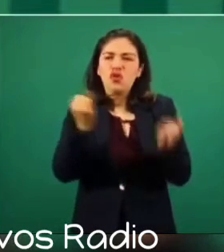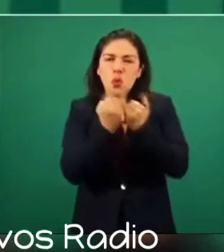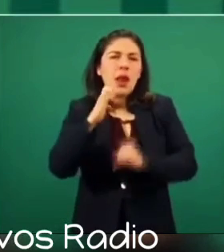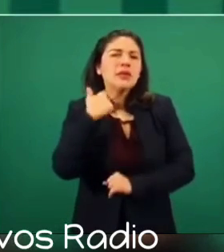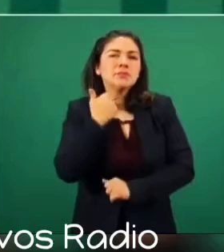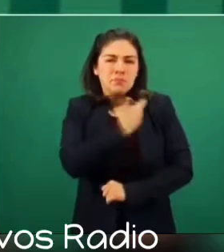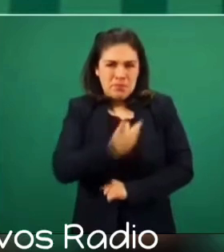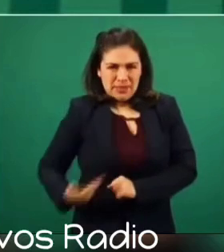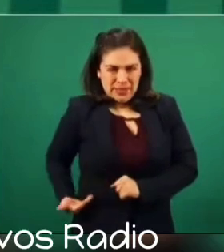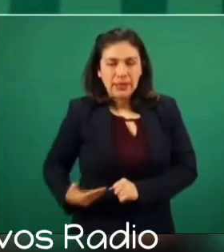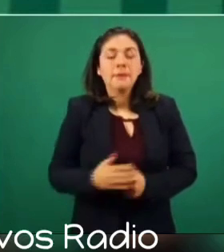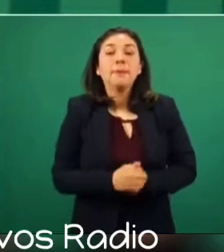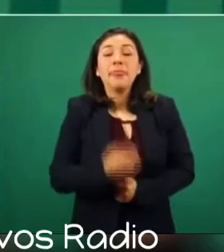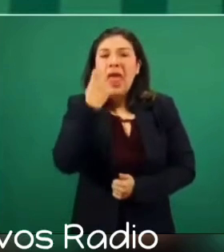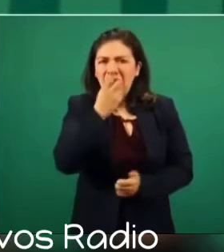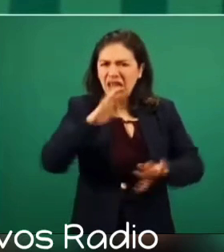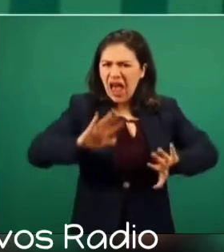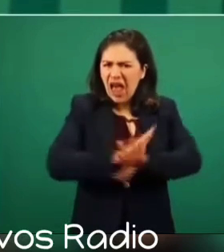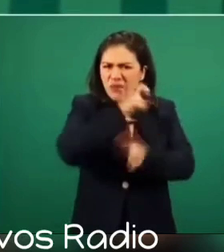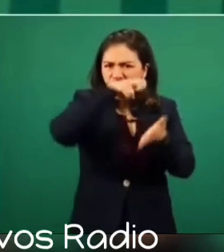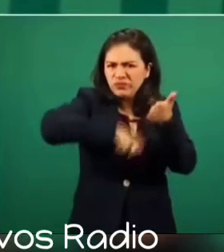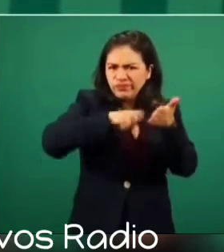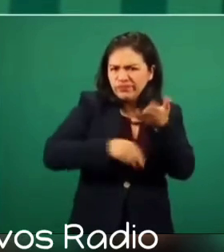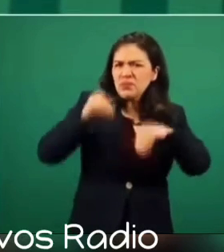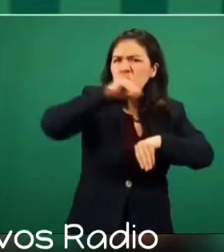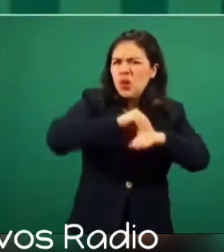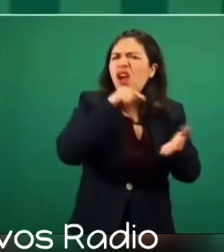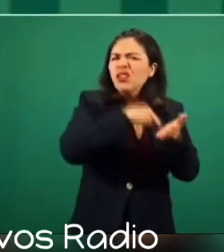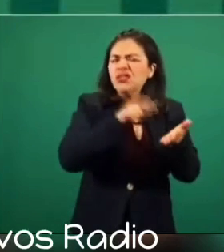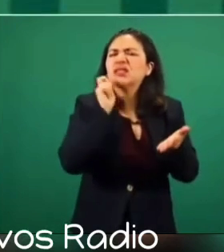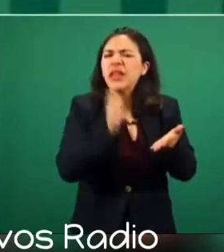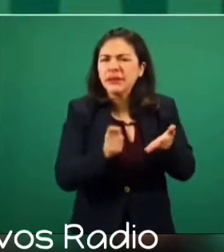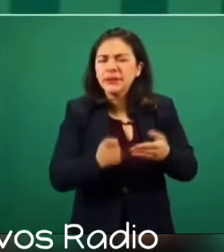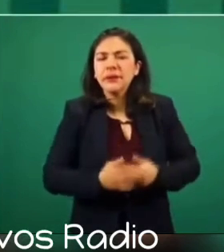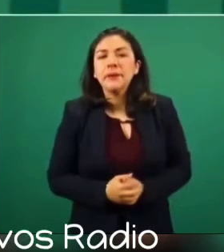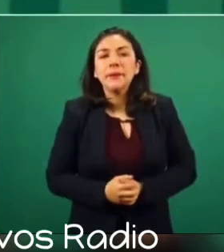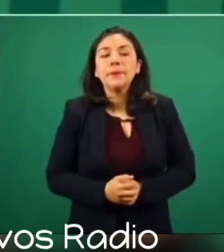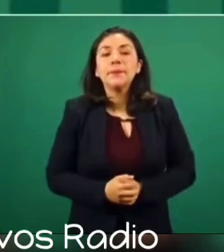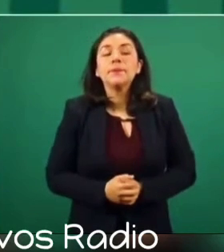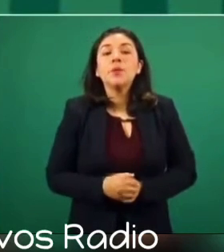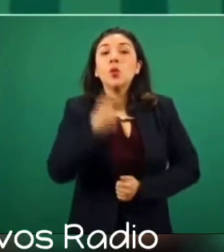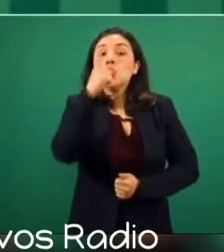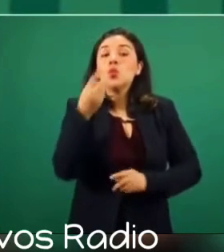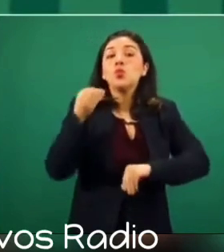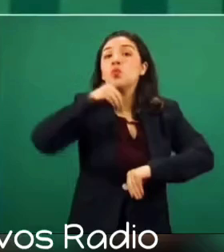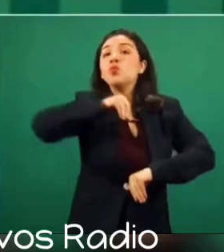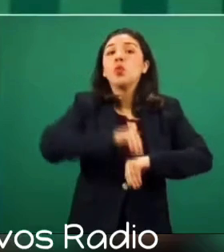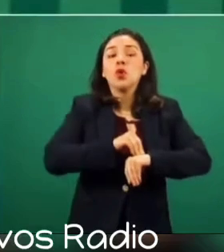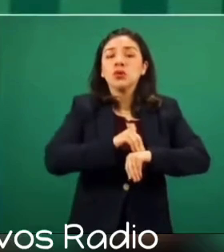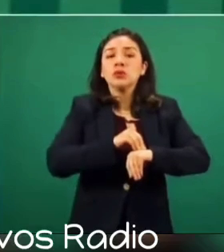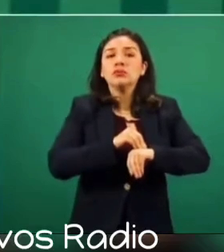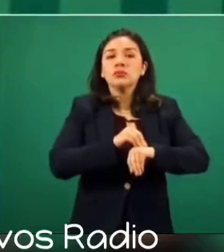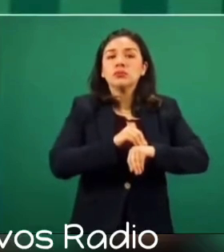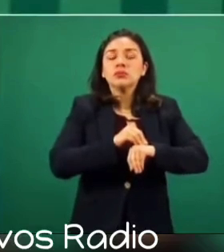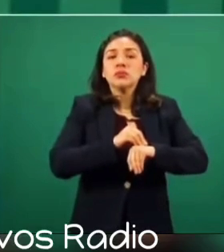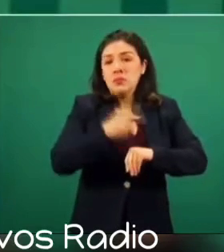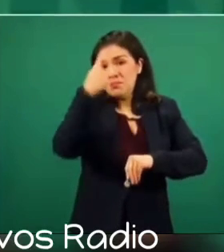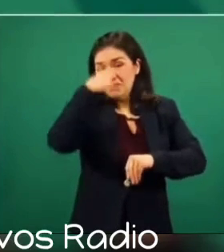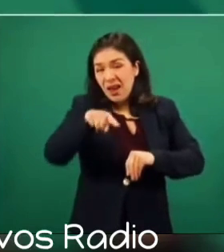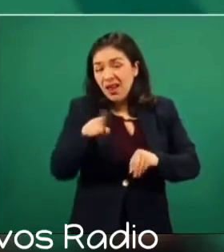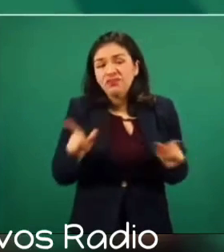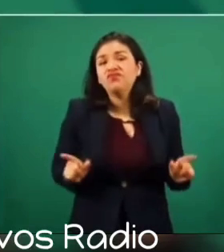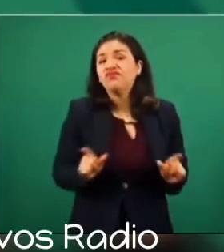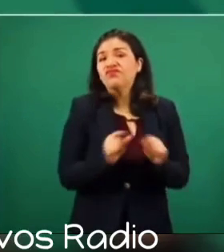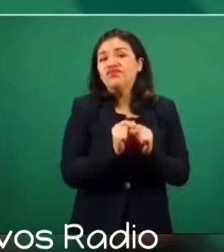y en esa reforma se acotó, se limitó